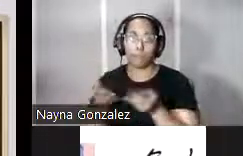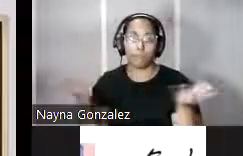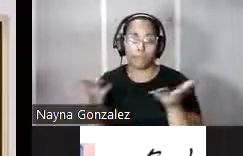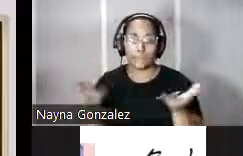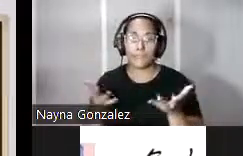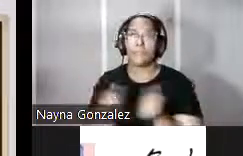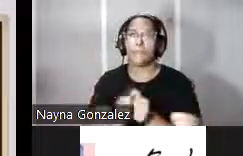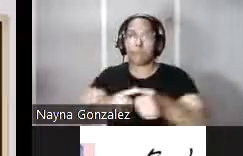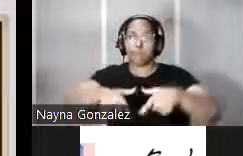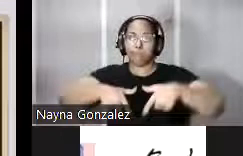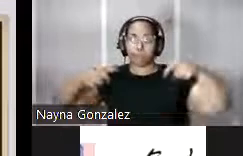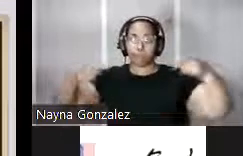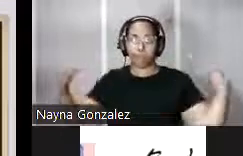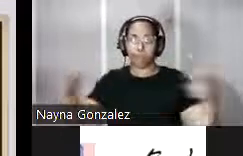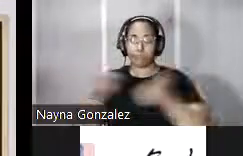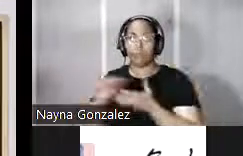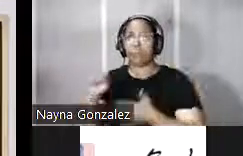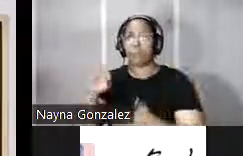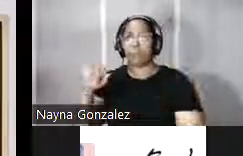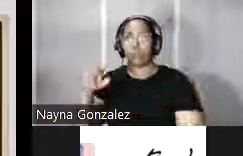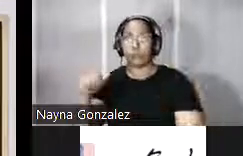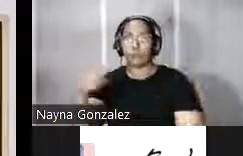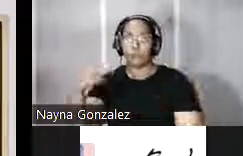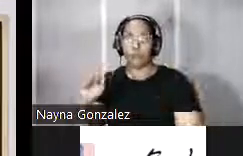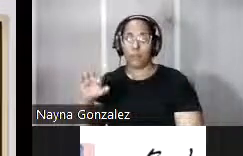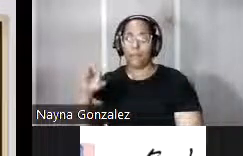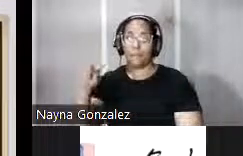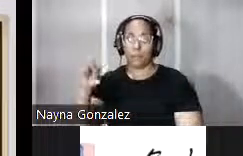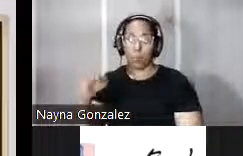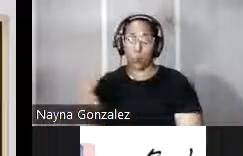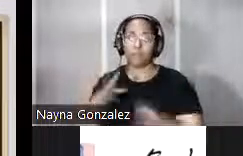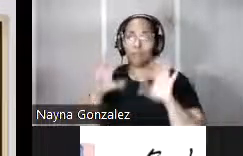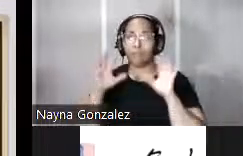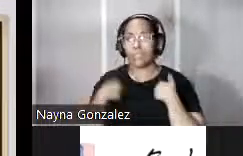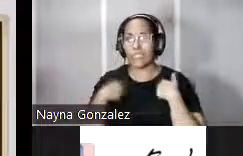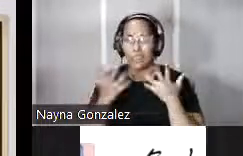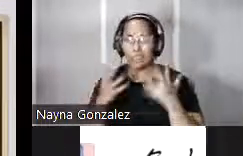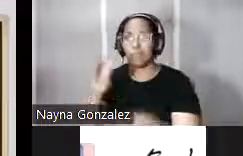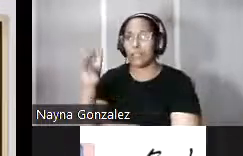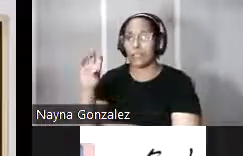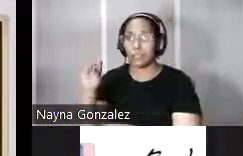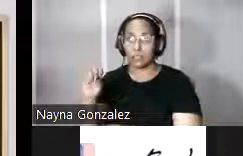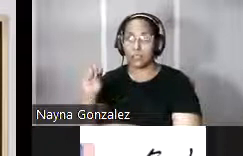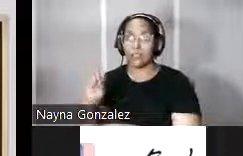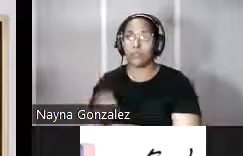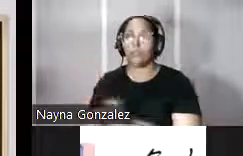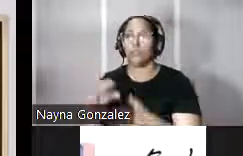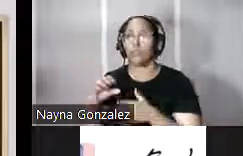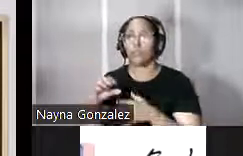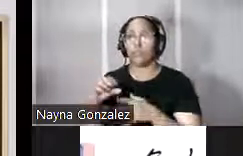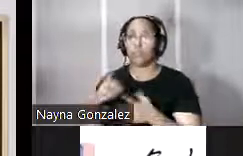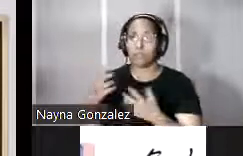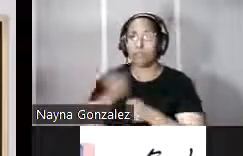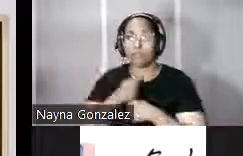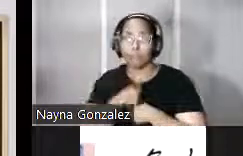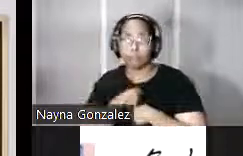en el castillo de San Felipe del Morro que hasta ese momento tenía capacidad para alojar tan solo a 600 soldados y Felipe Ramírez proyecta